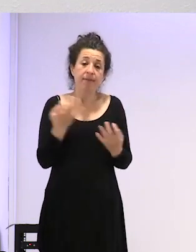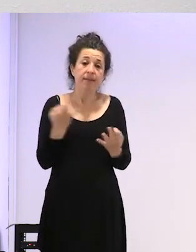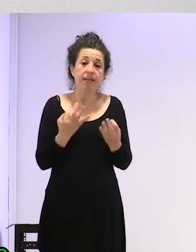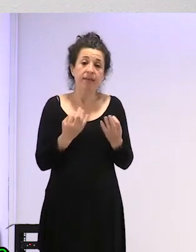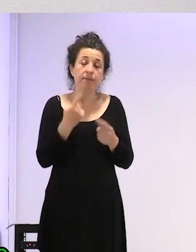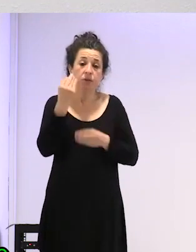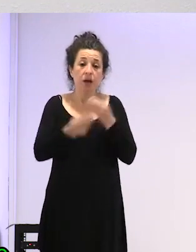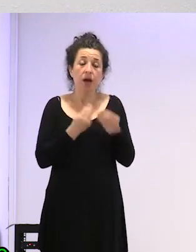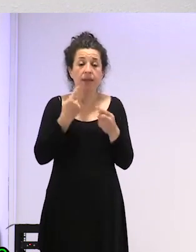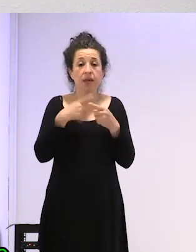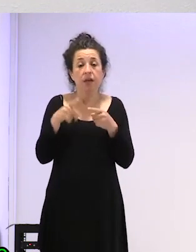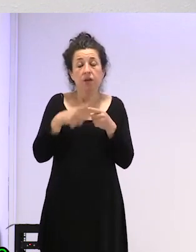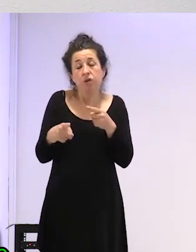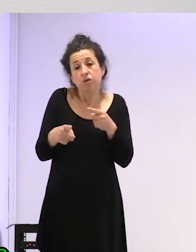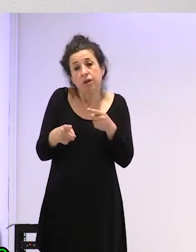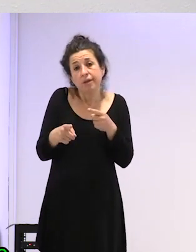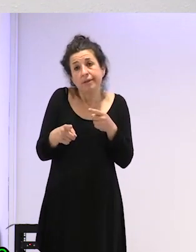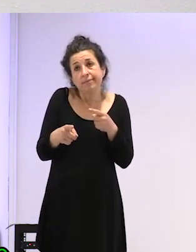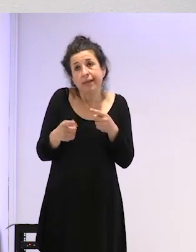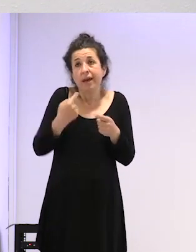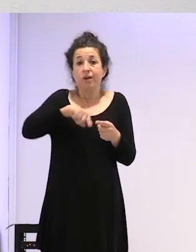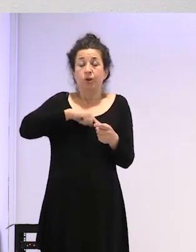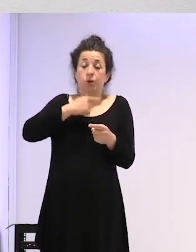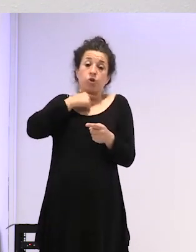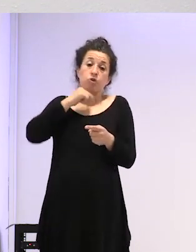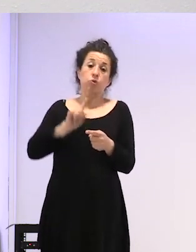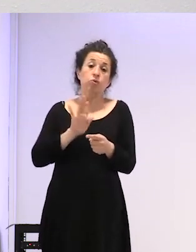hacer cosas que no son las que nos gustaría ¿no?